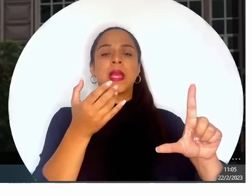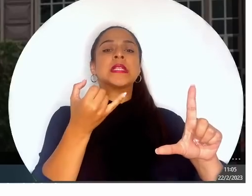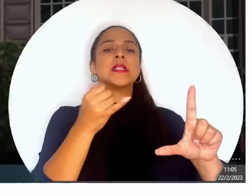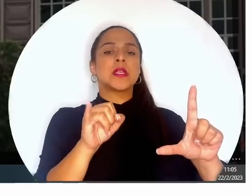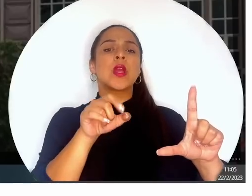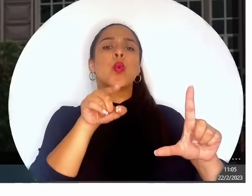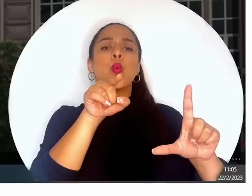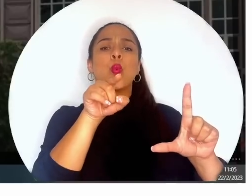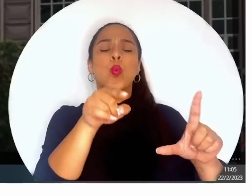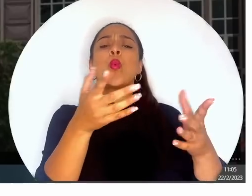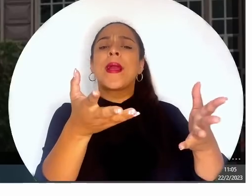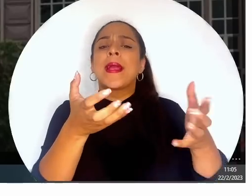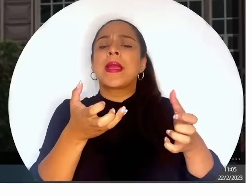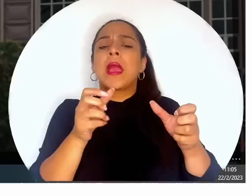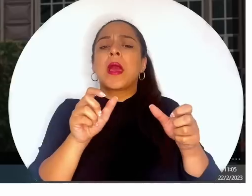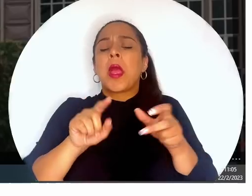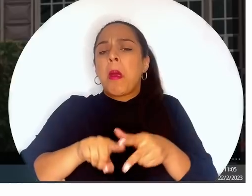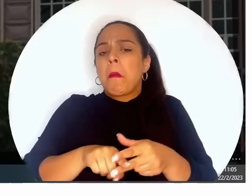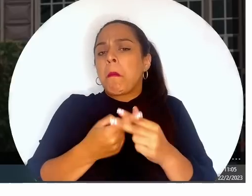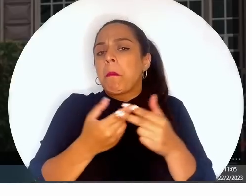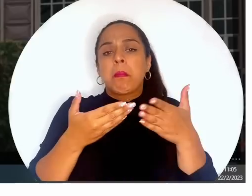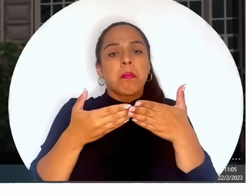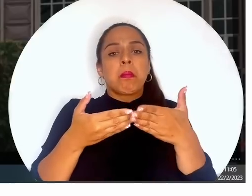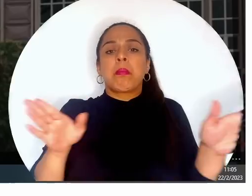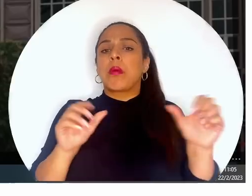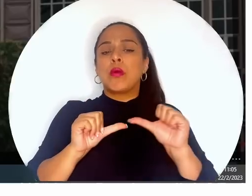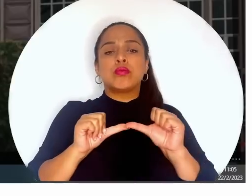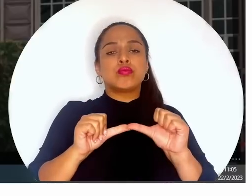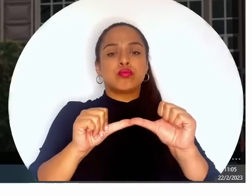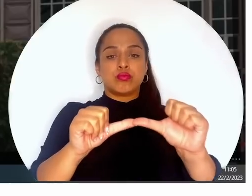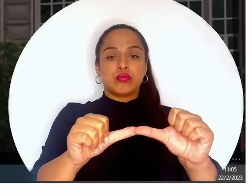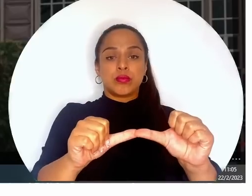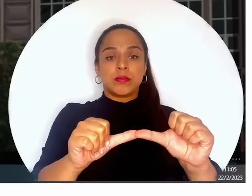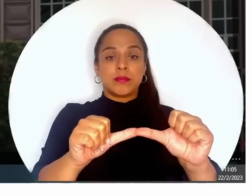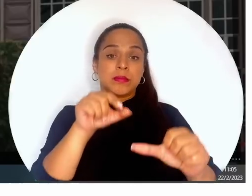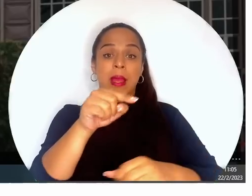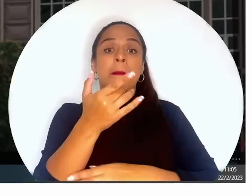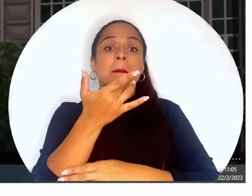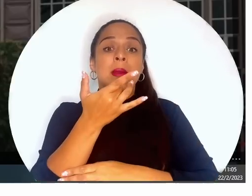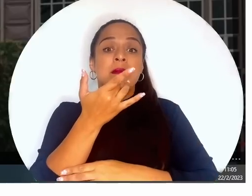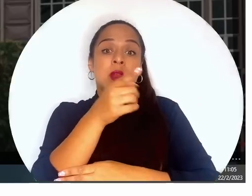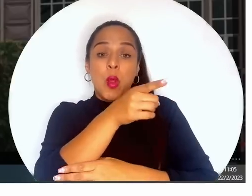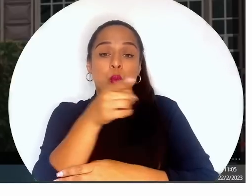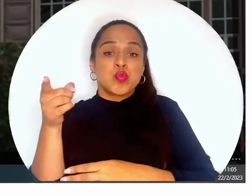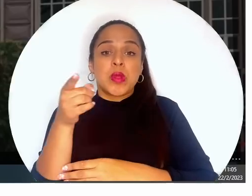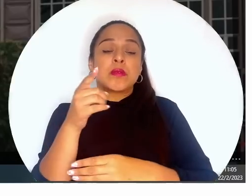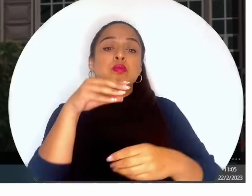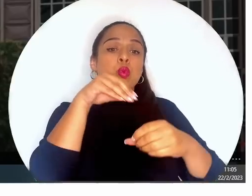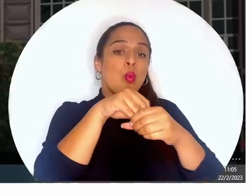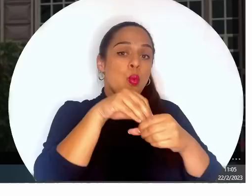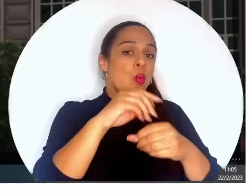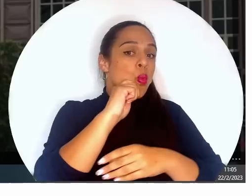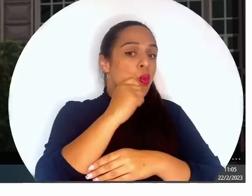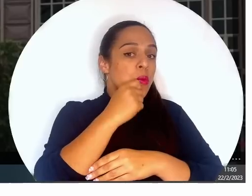mantener la sesión iniciada. Ya es nuestra preferencia si le damos que guarde la contraseña o no. En